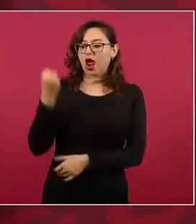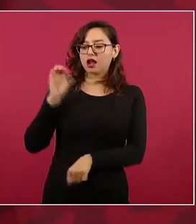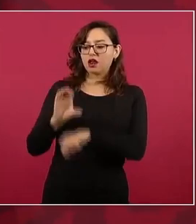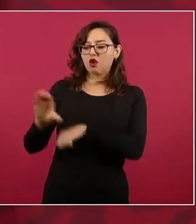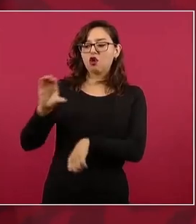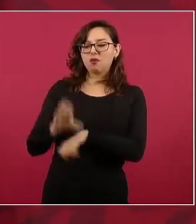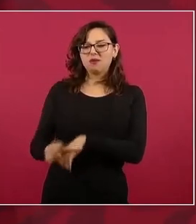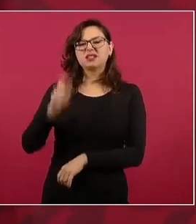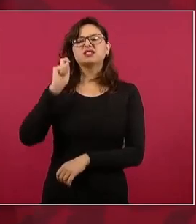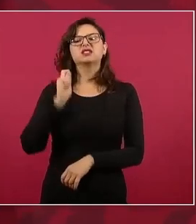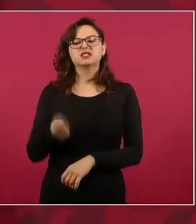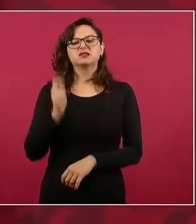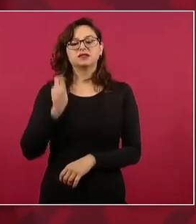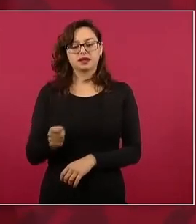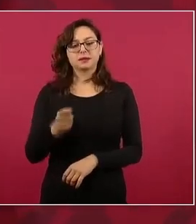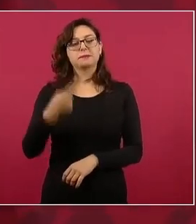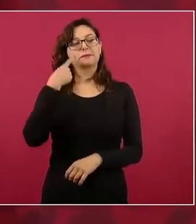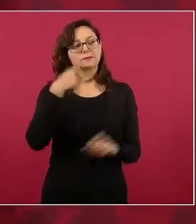Colombia